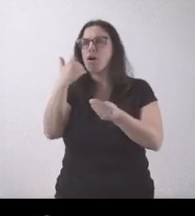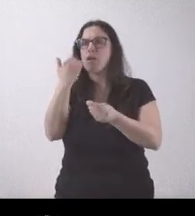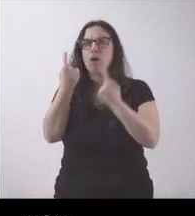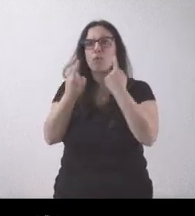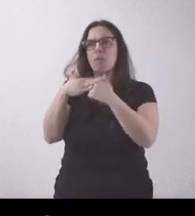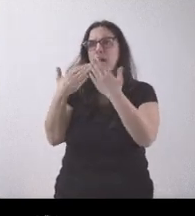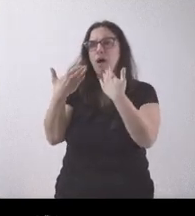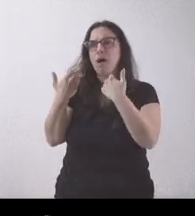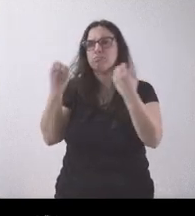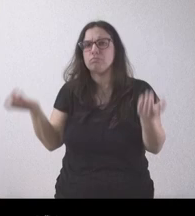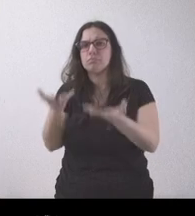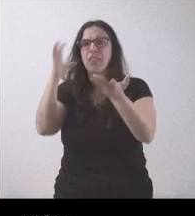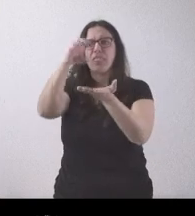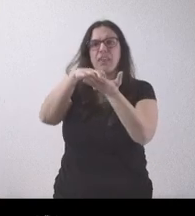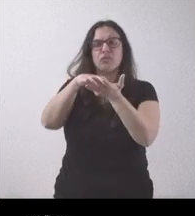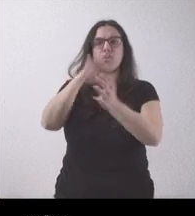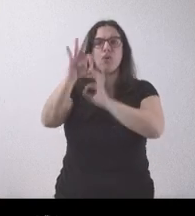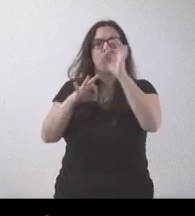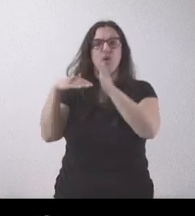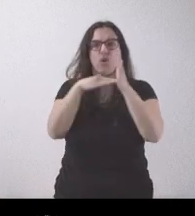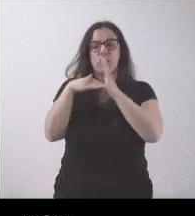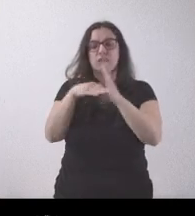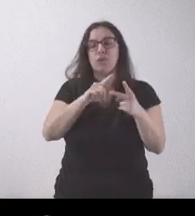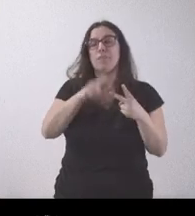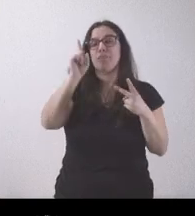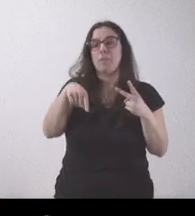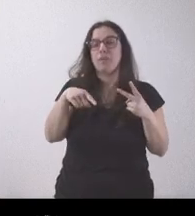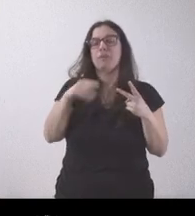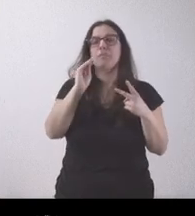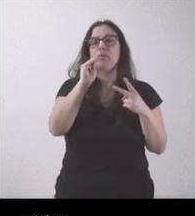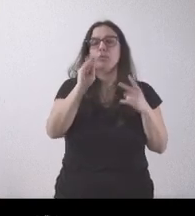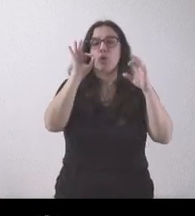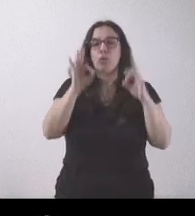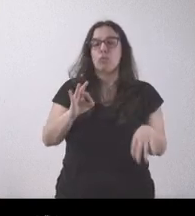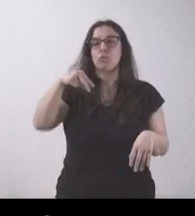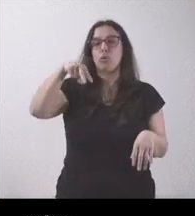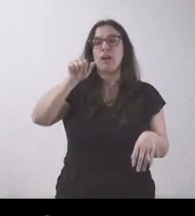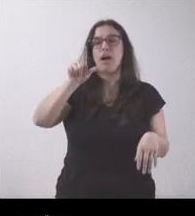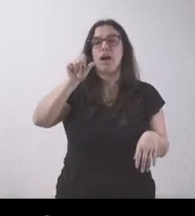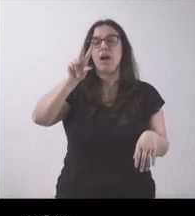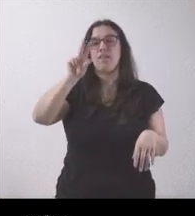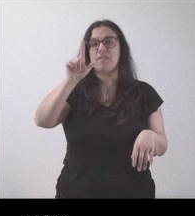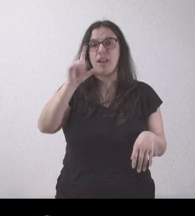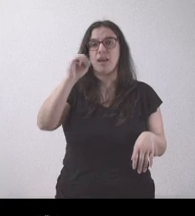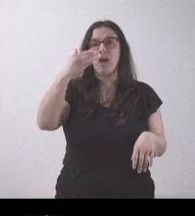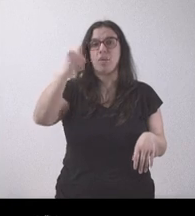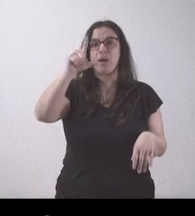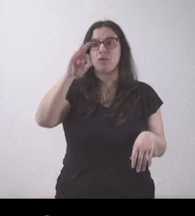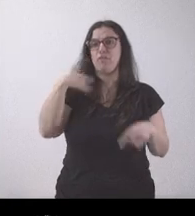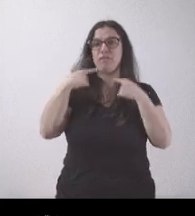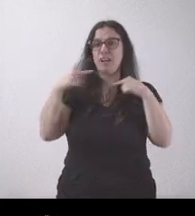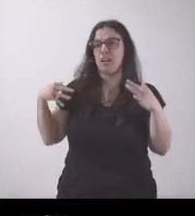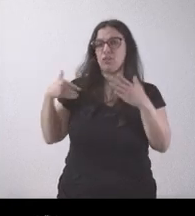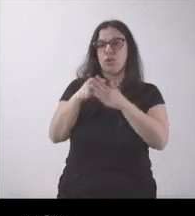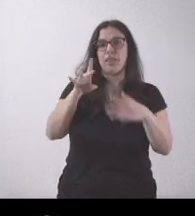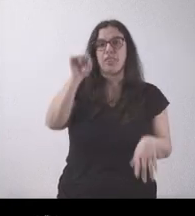Y, en tercer lugar, si 15 años después de que fracasase Navalcaballo, ¿hay algún plan que no sea el PEMA de